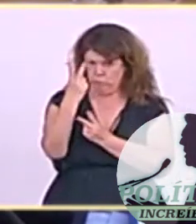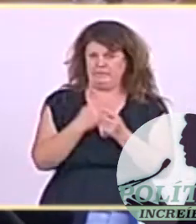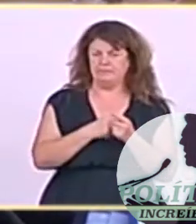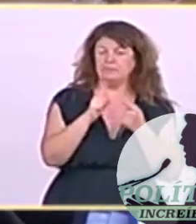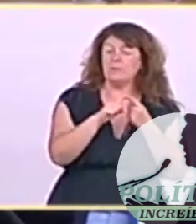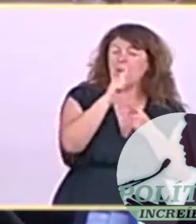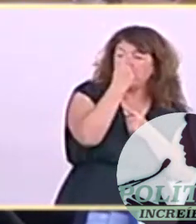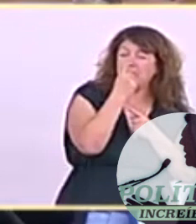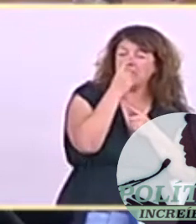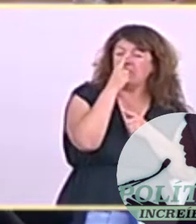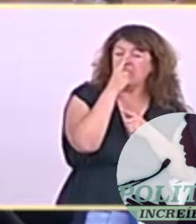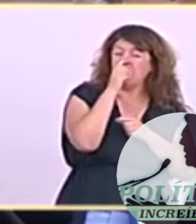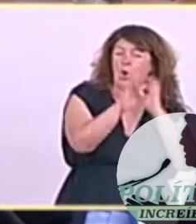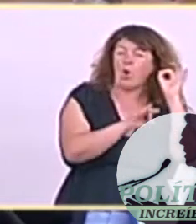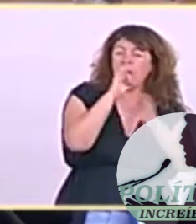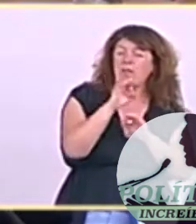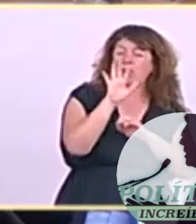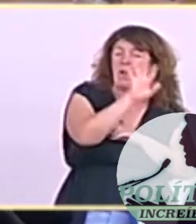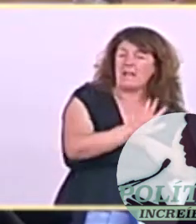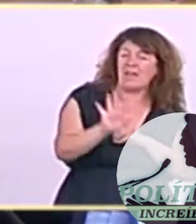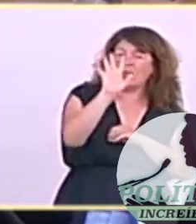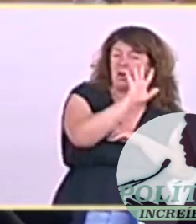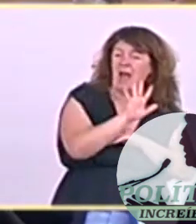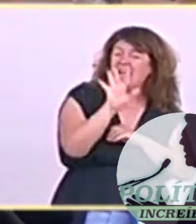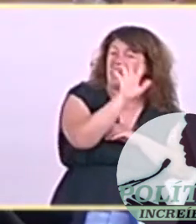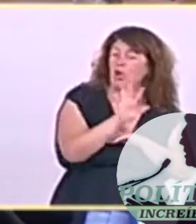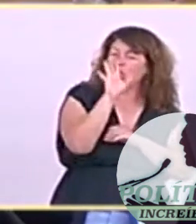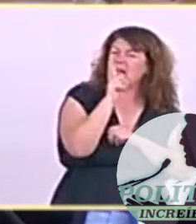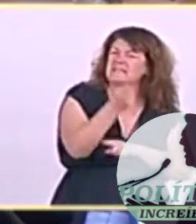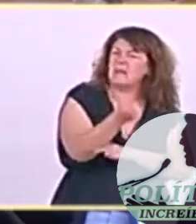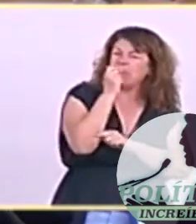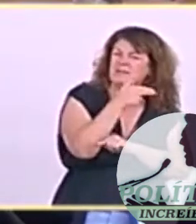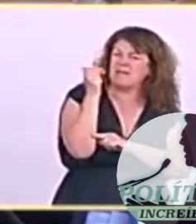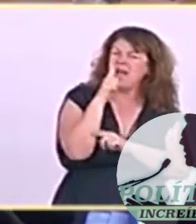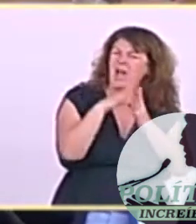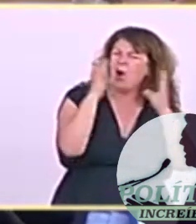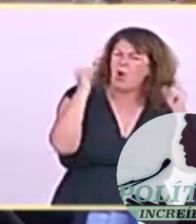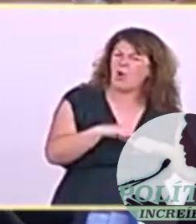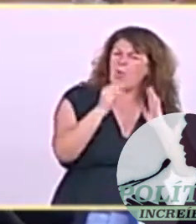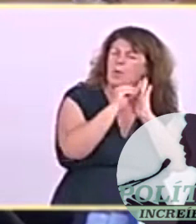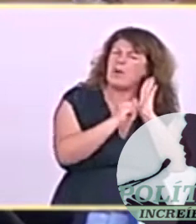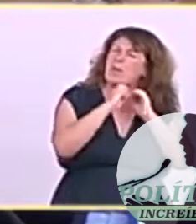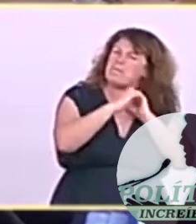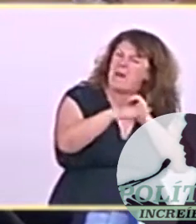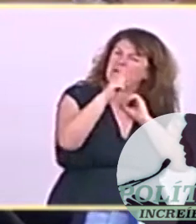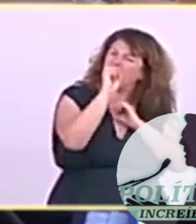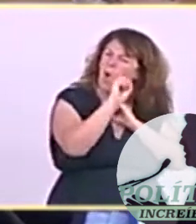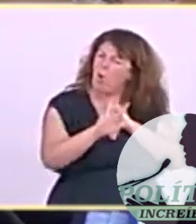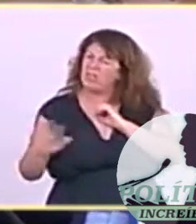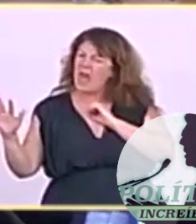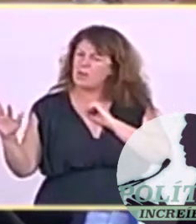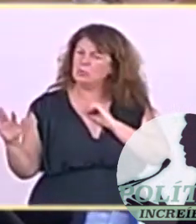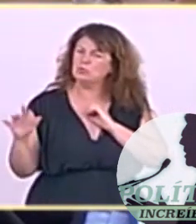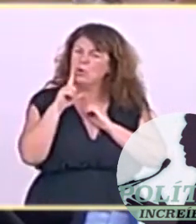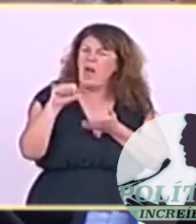convenio en materia de protección de mares y océanos la sitúa como el centro del control a nivel internacional, y yo creo que es un